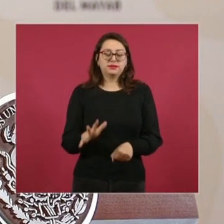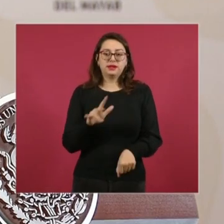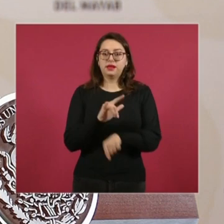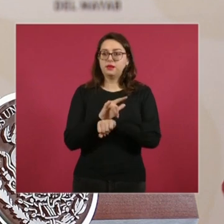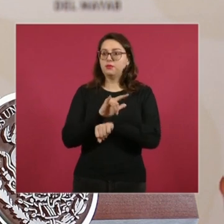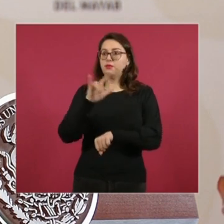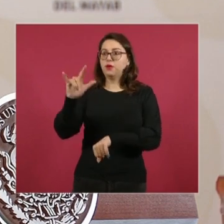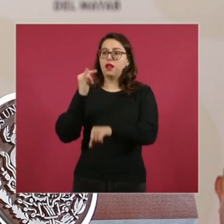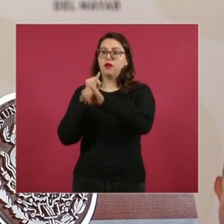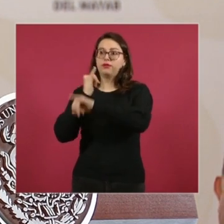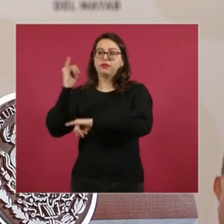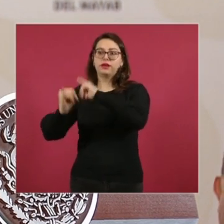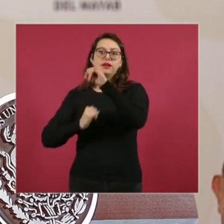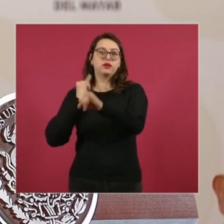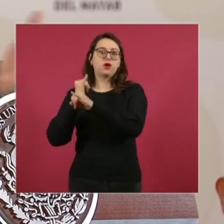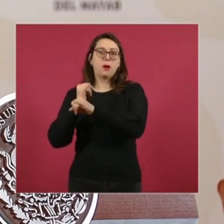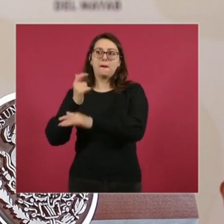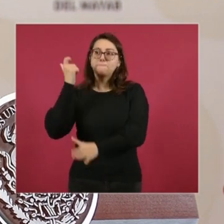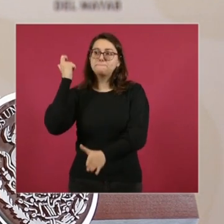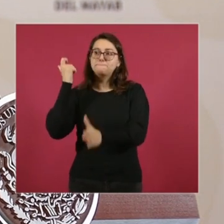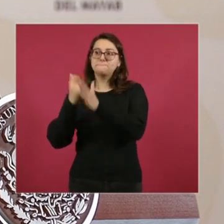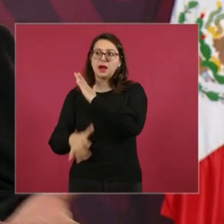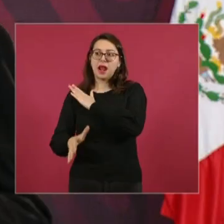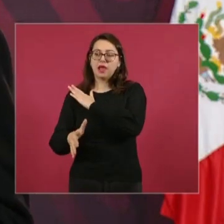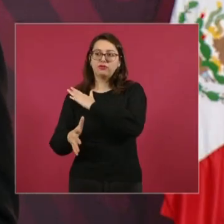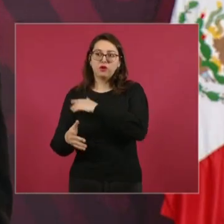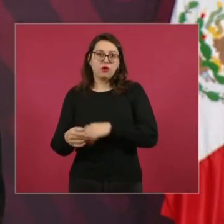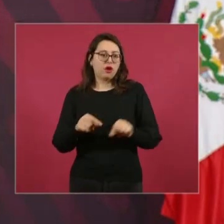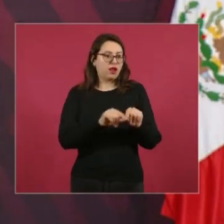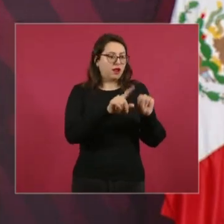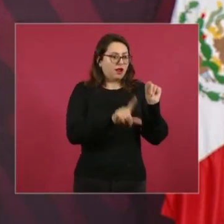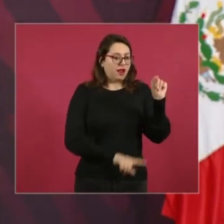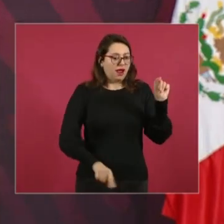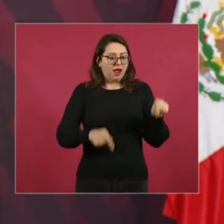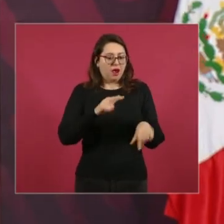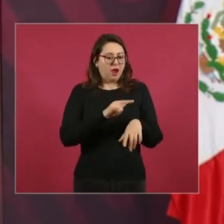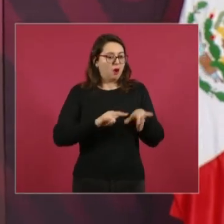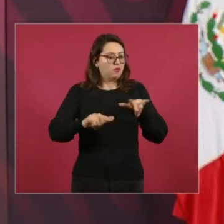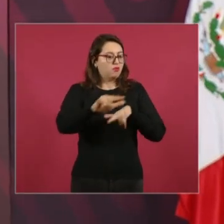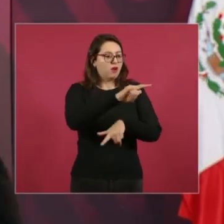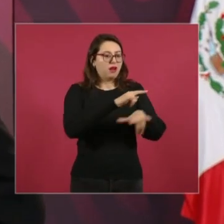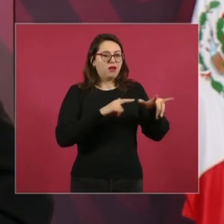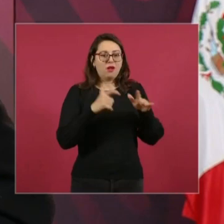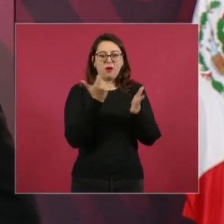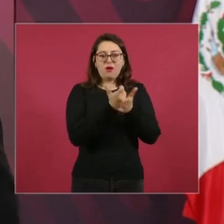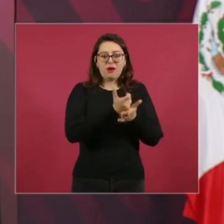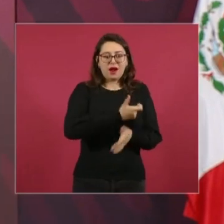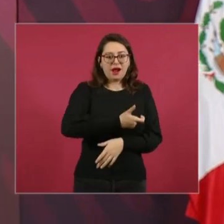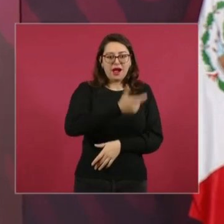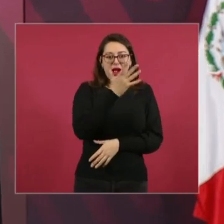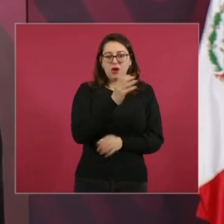baratos o casi igual que los vuelos en el país.